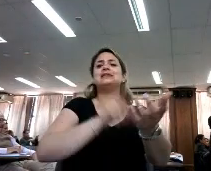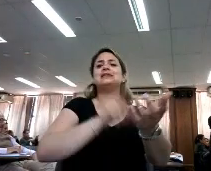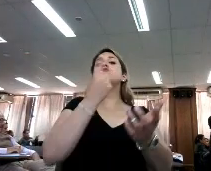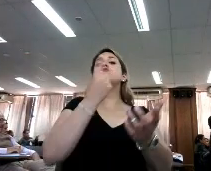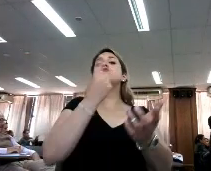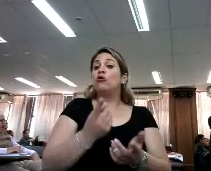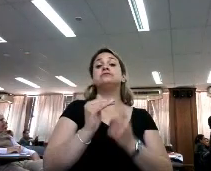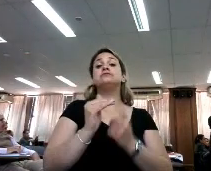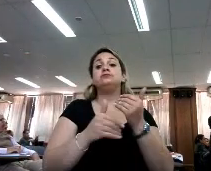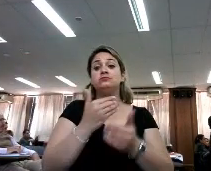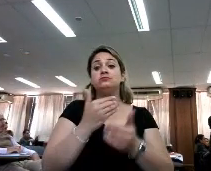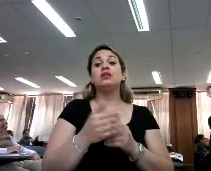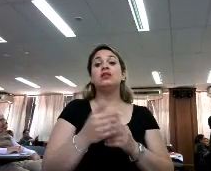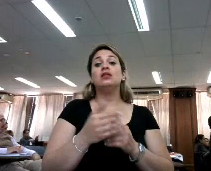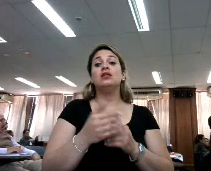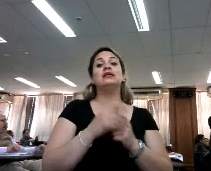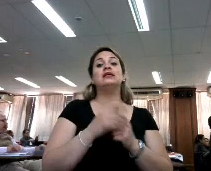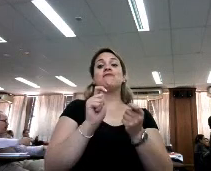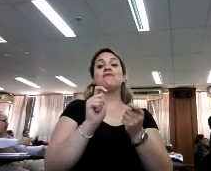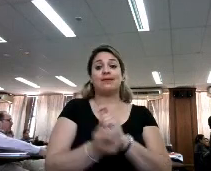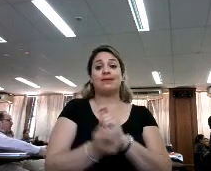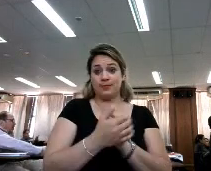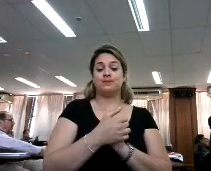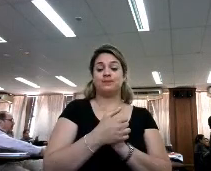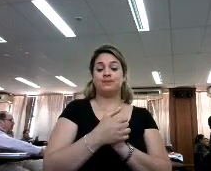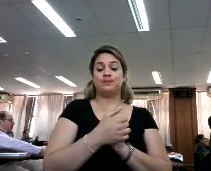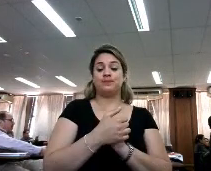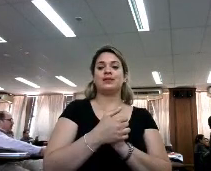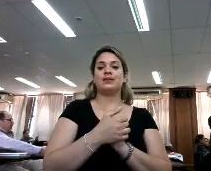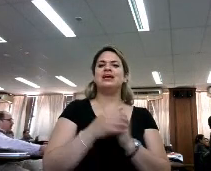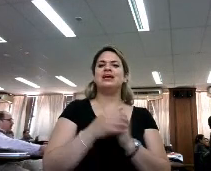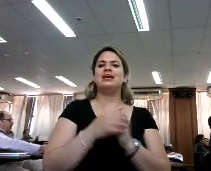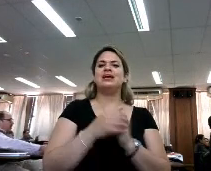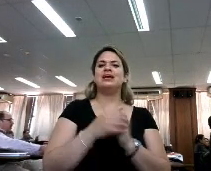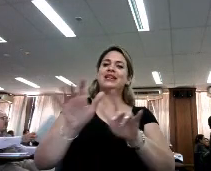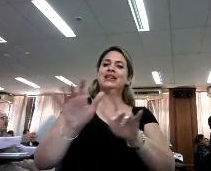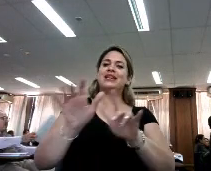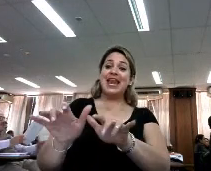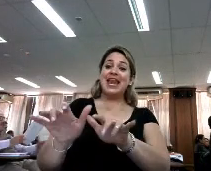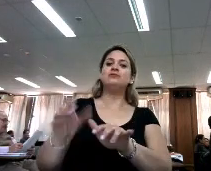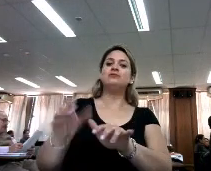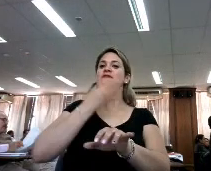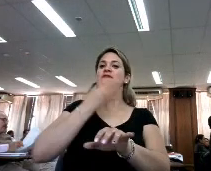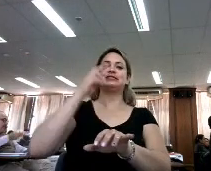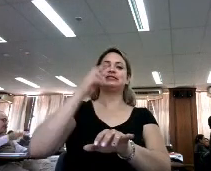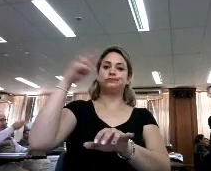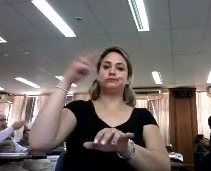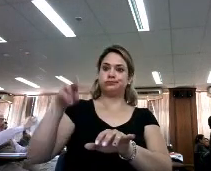adaptando y que ahora bueno al tener un formato electrónico facilita también la lectura